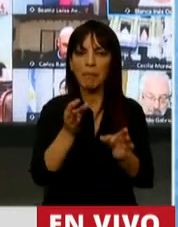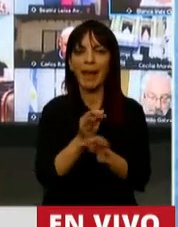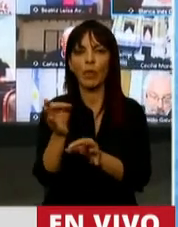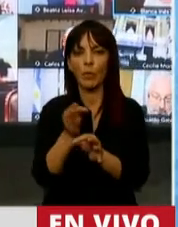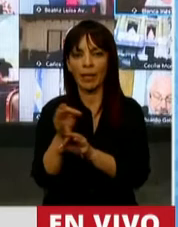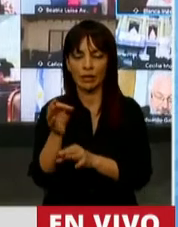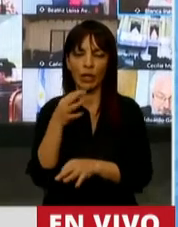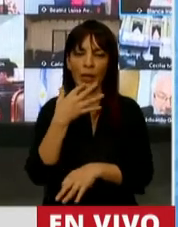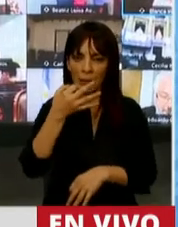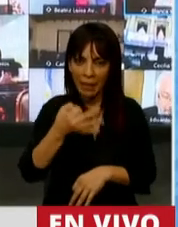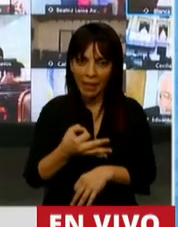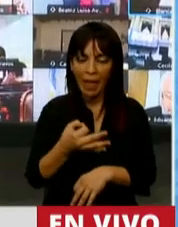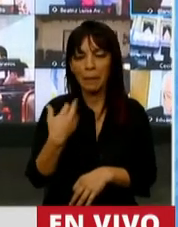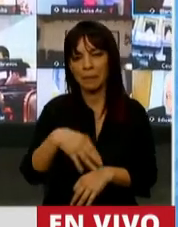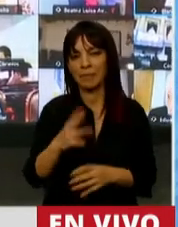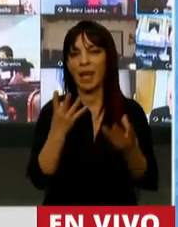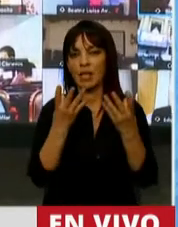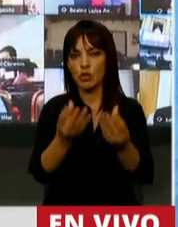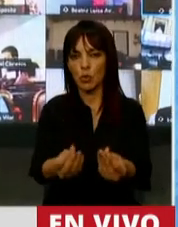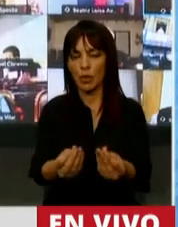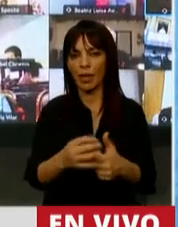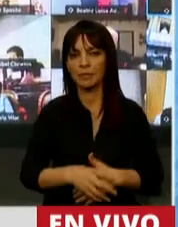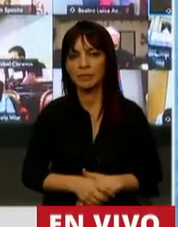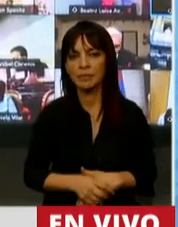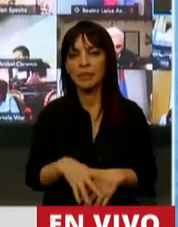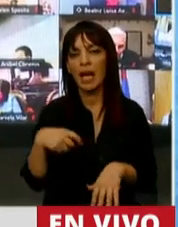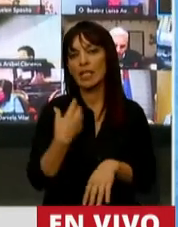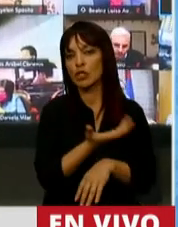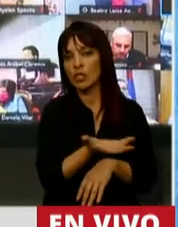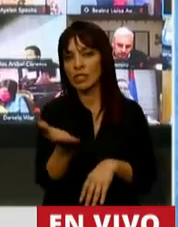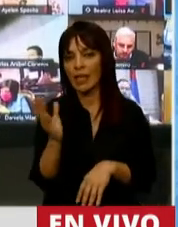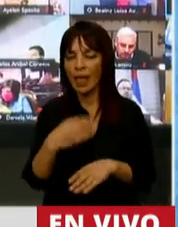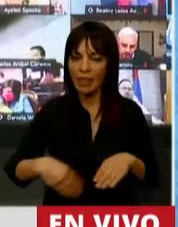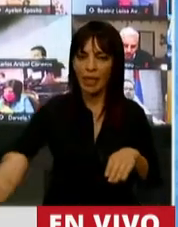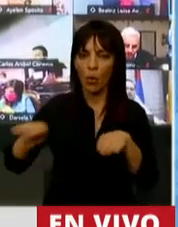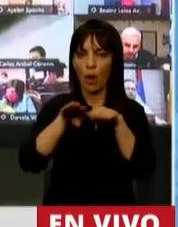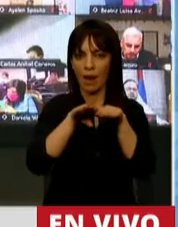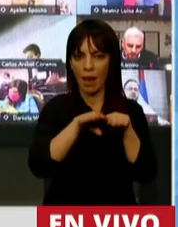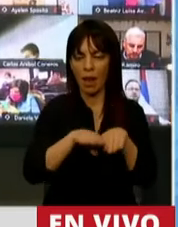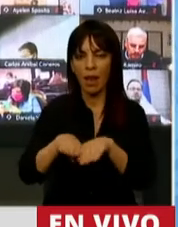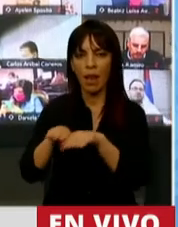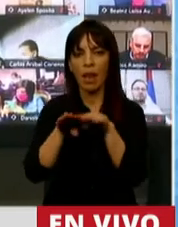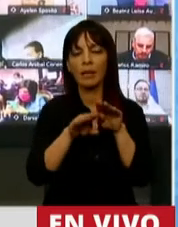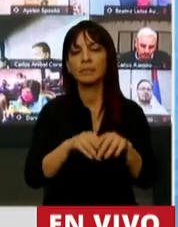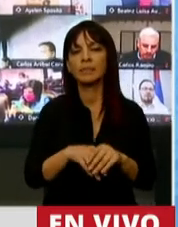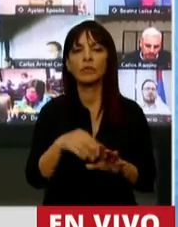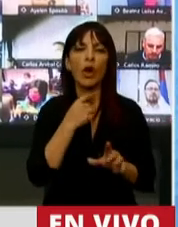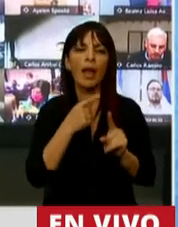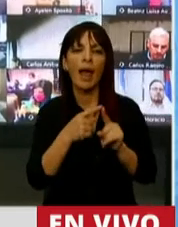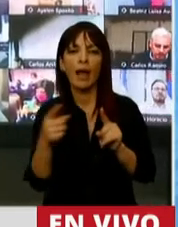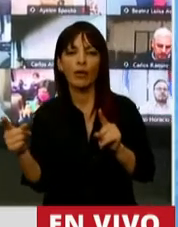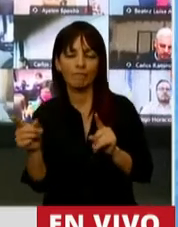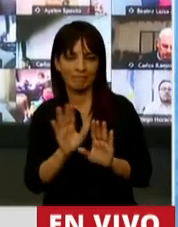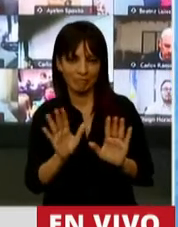realmente va a ayudar a una sociedad más igual. No quiero extenderme,